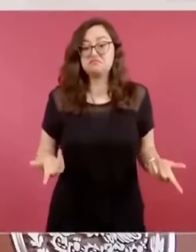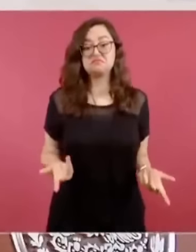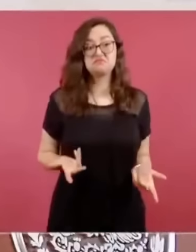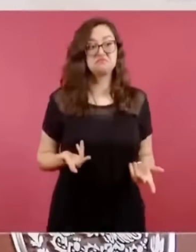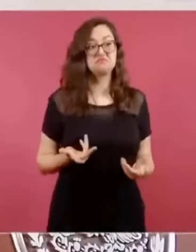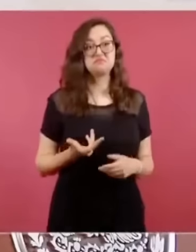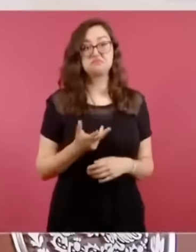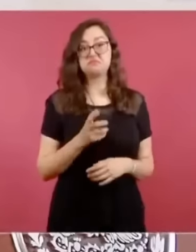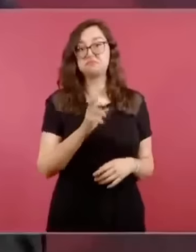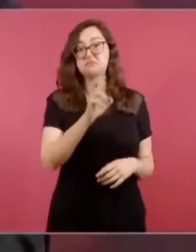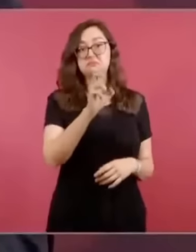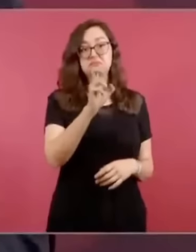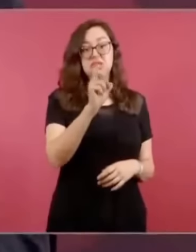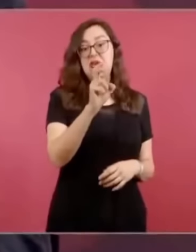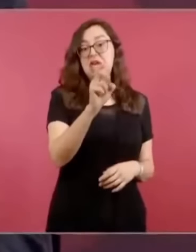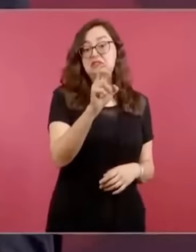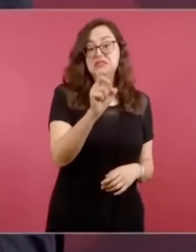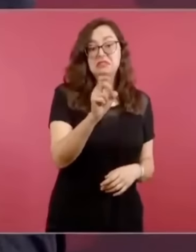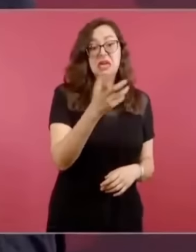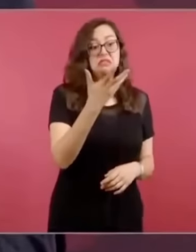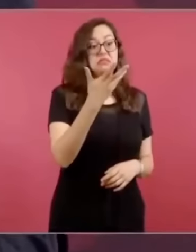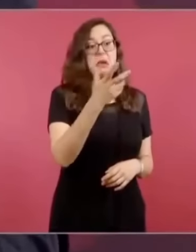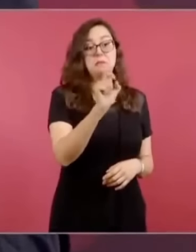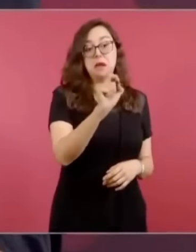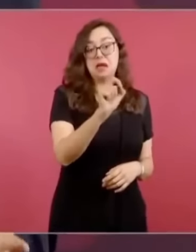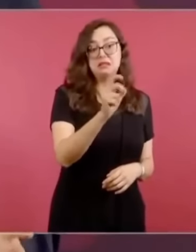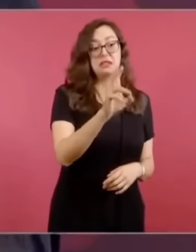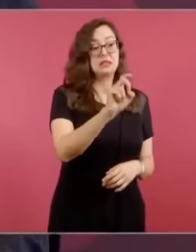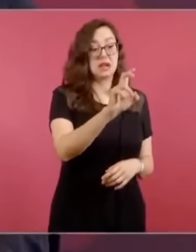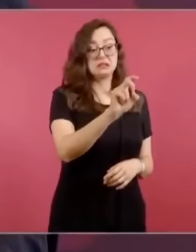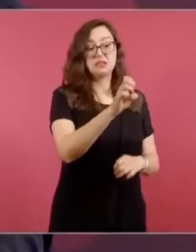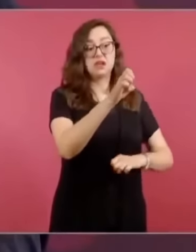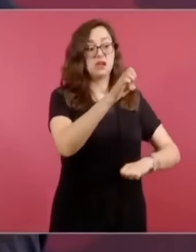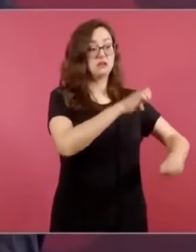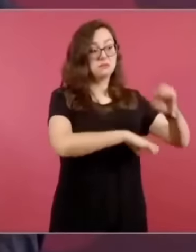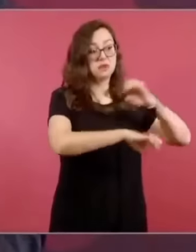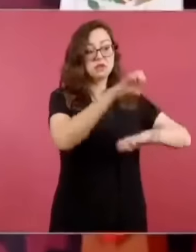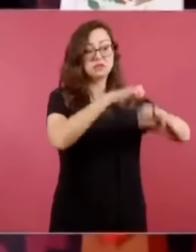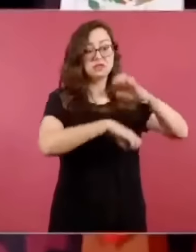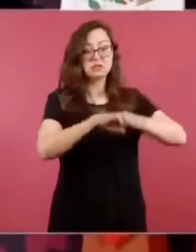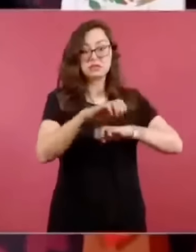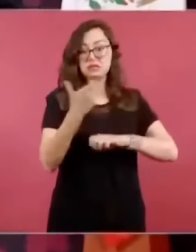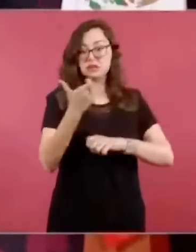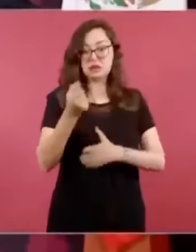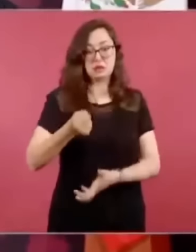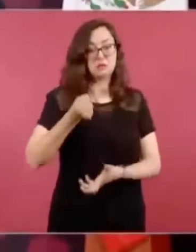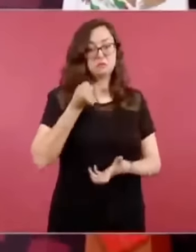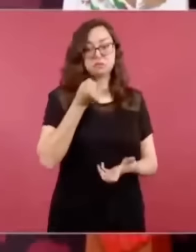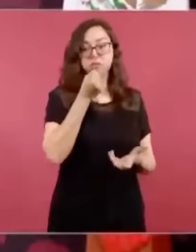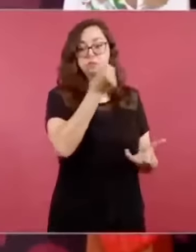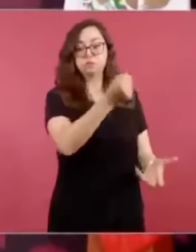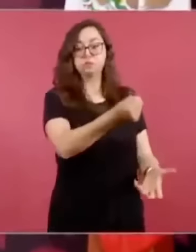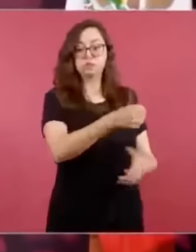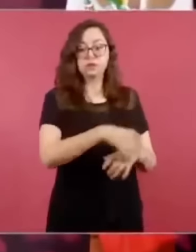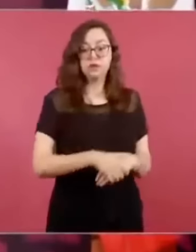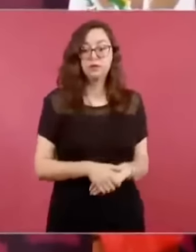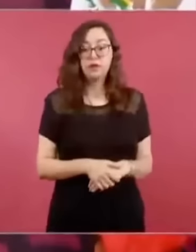empresas y había políticos